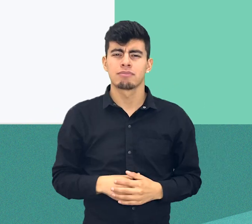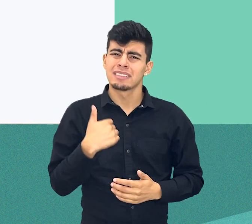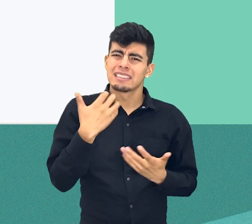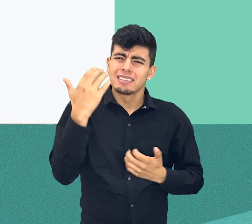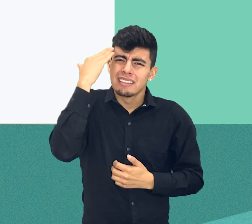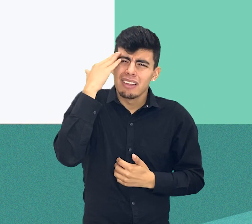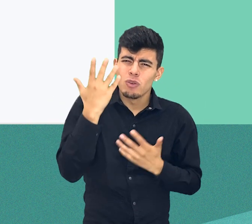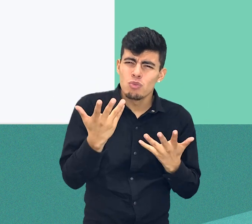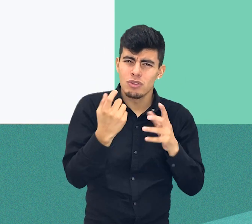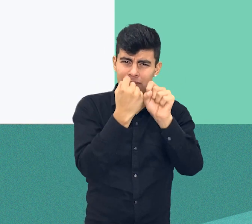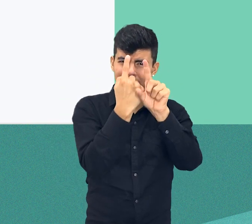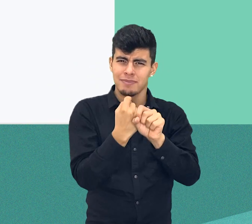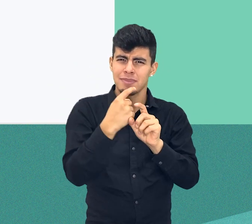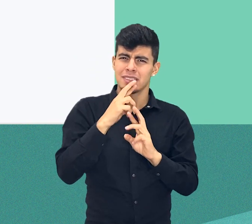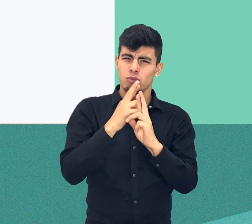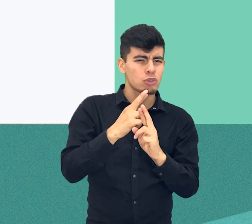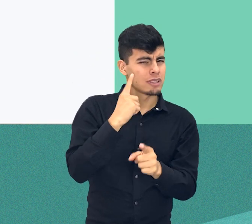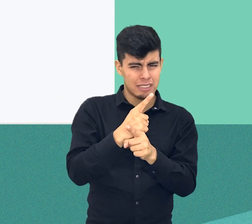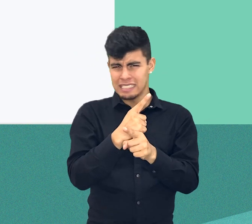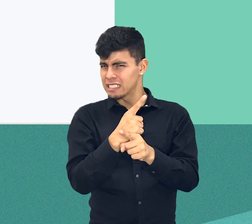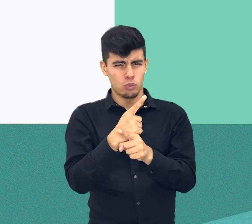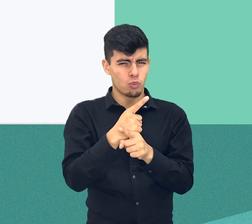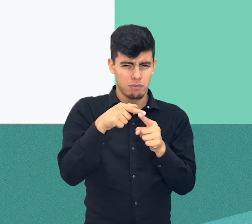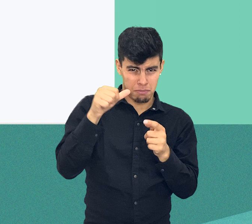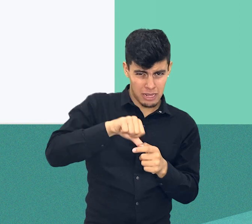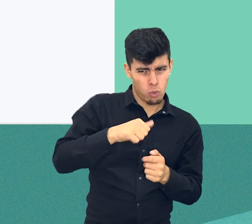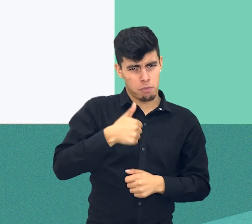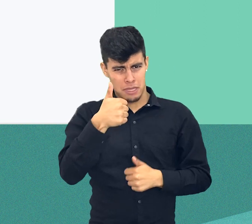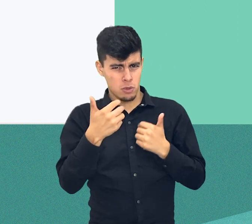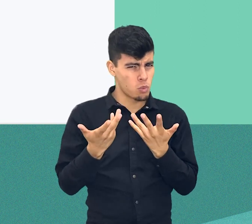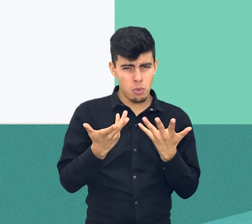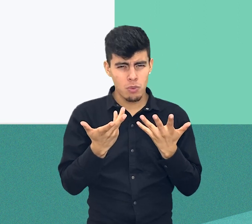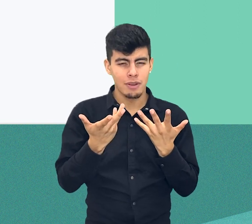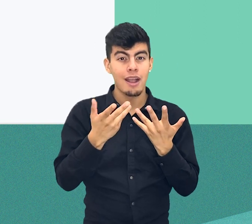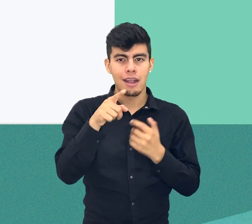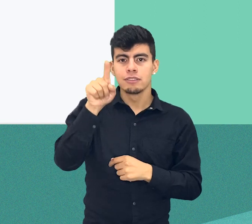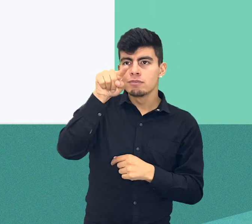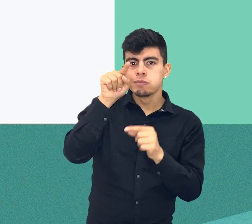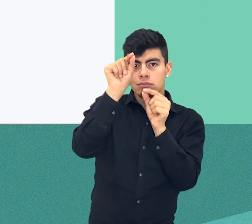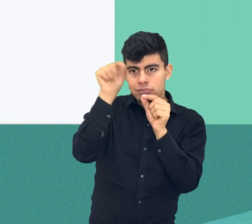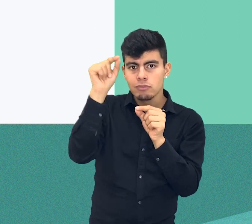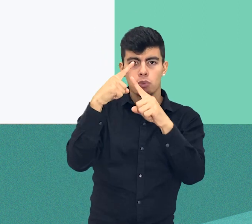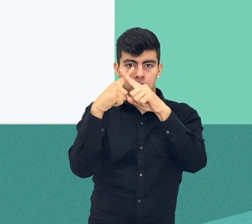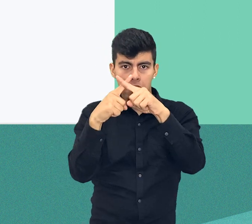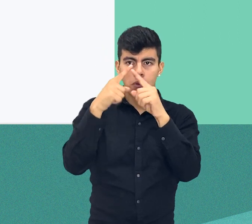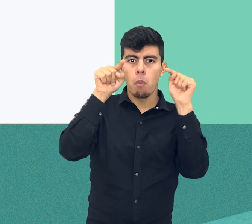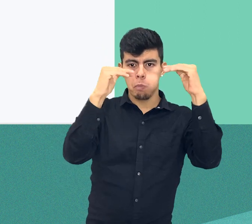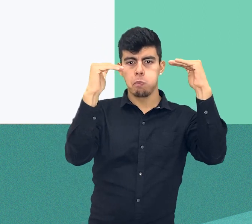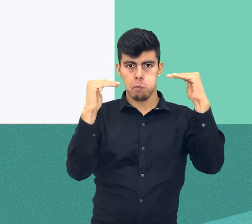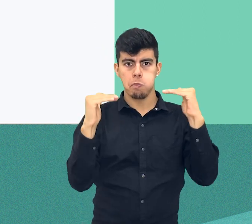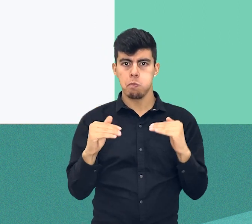amarillo. En caso contrario, podremos revisar si la respuesta es correcta o incorrecta. Una vez hemos